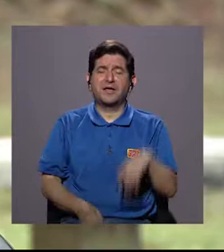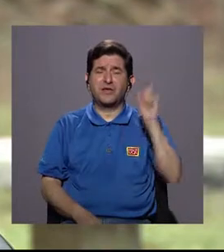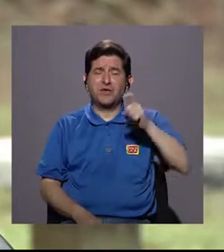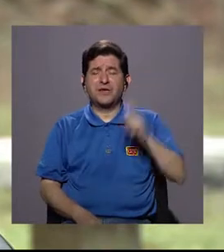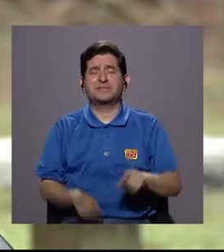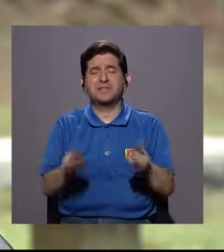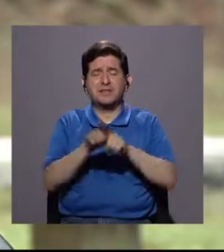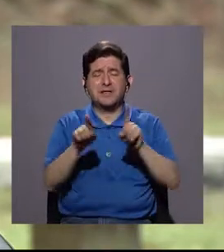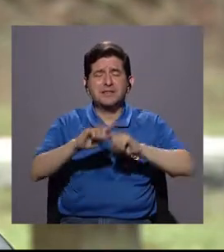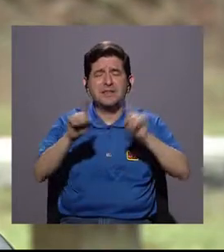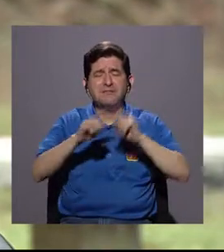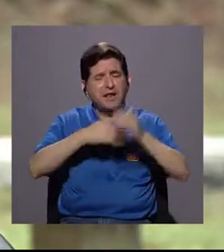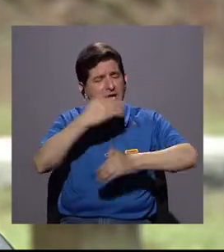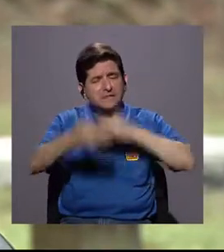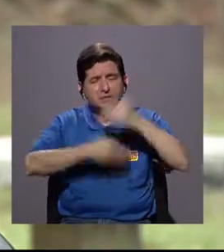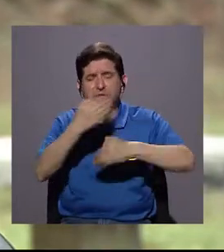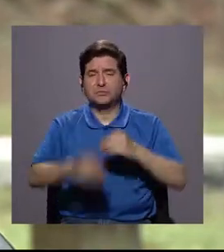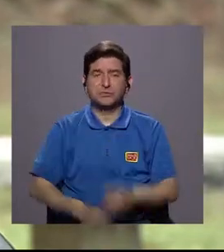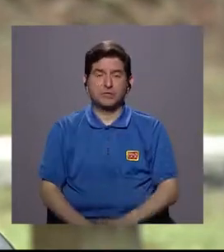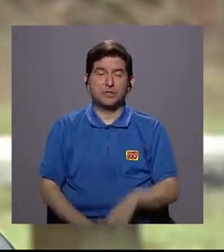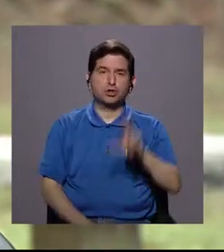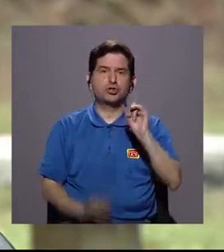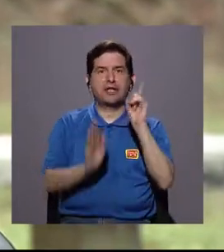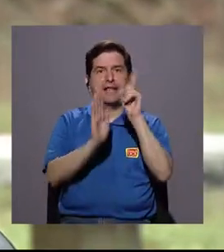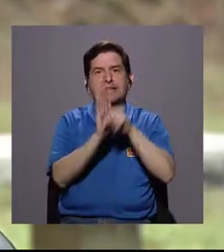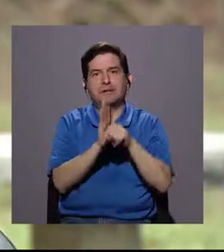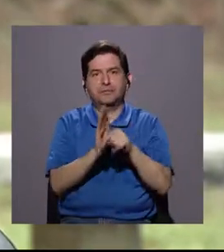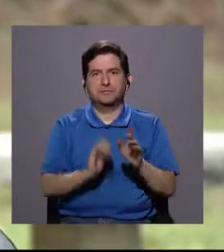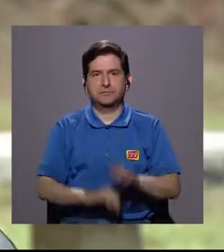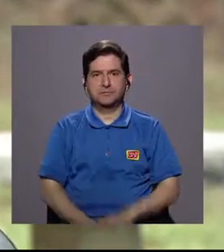ponerme mascarilla y todo. 30 minutos.